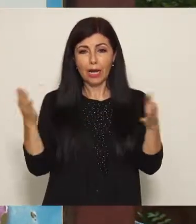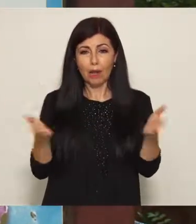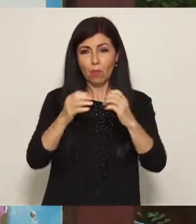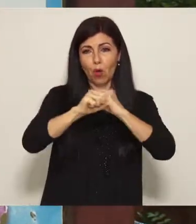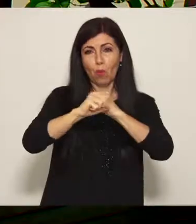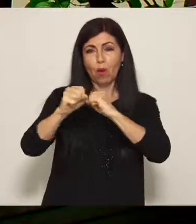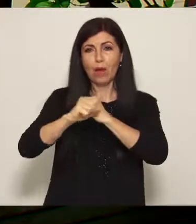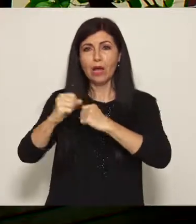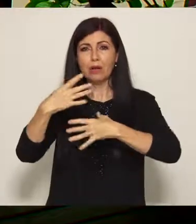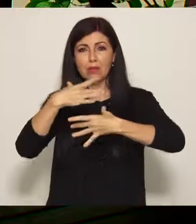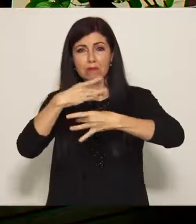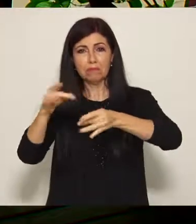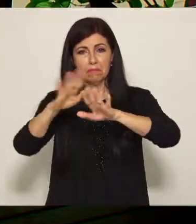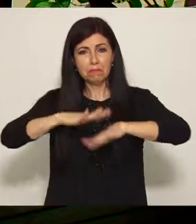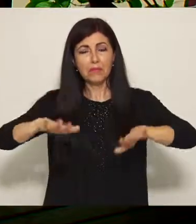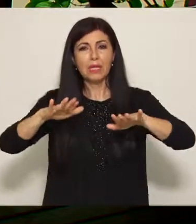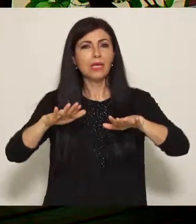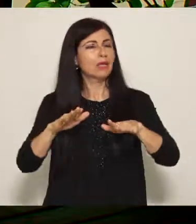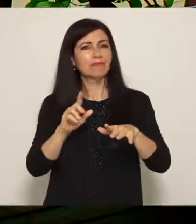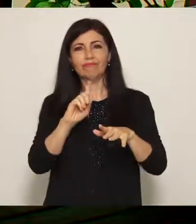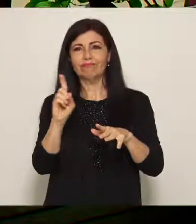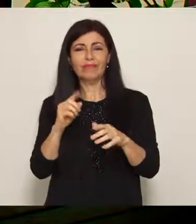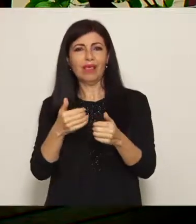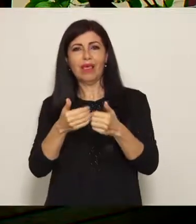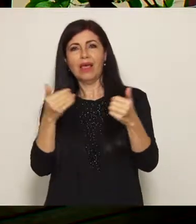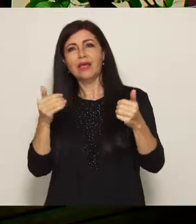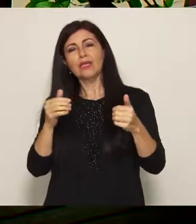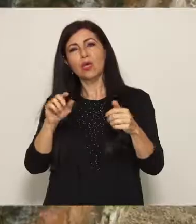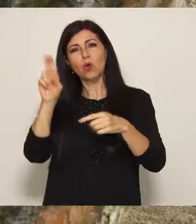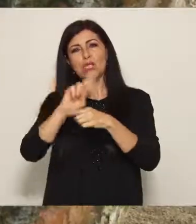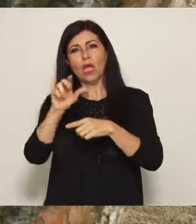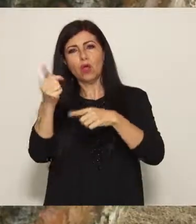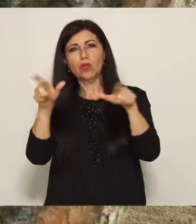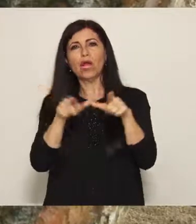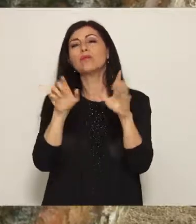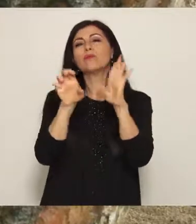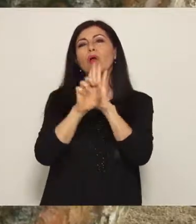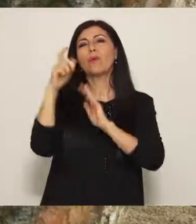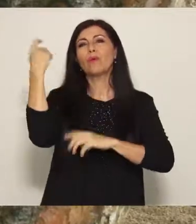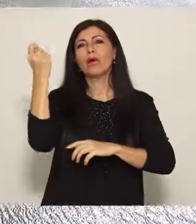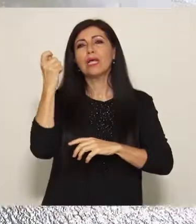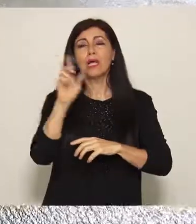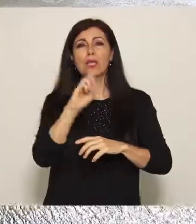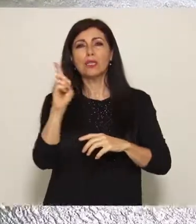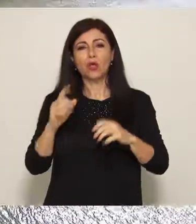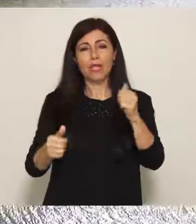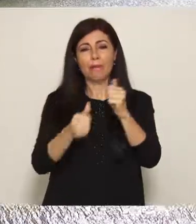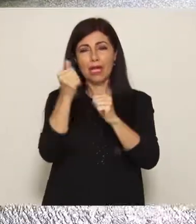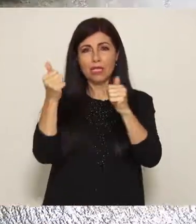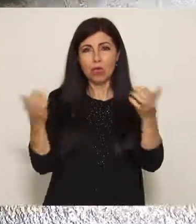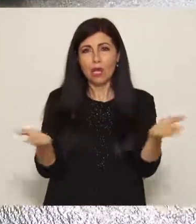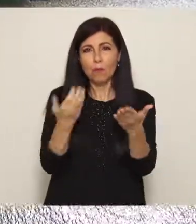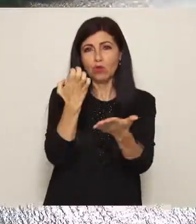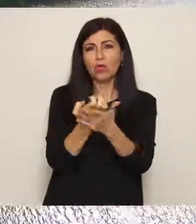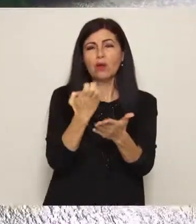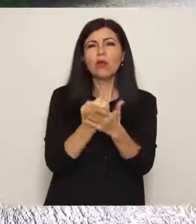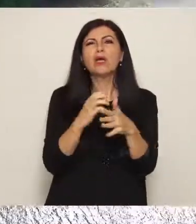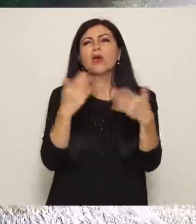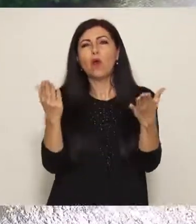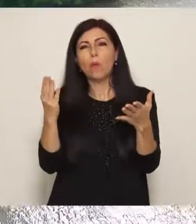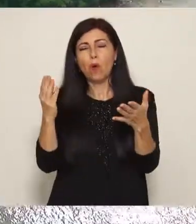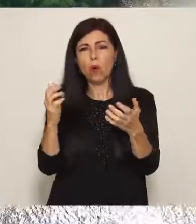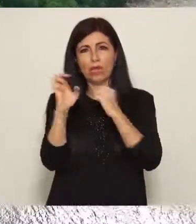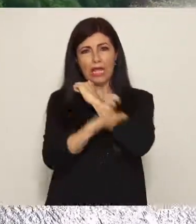Sin embargo, el modelo utilizado para promover los atractivos de la zona dista del empleado en otros lugares, como Guanacaste,